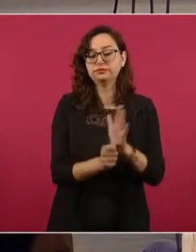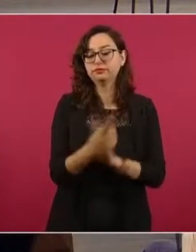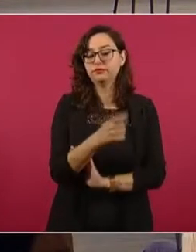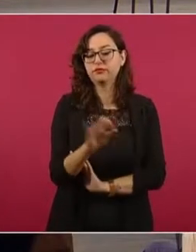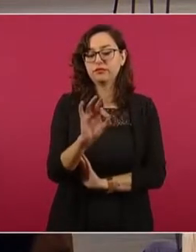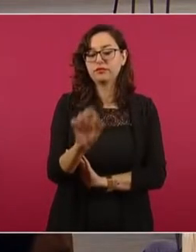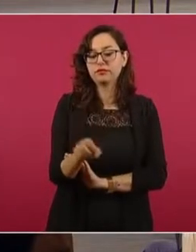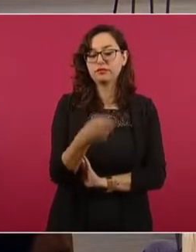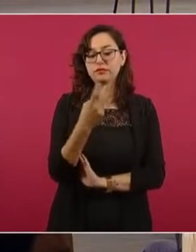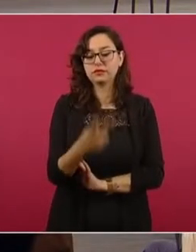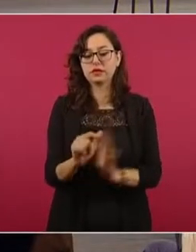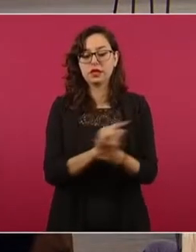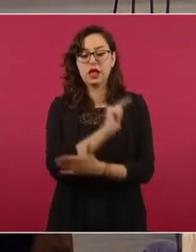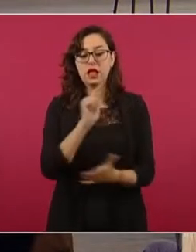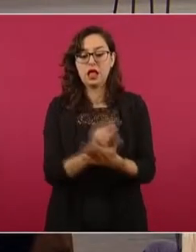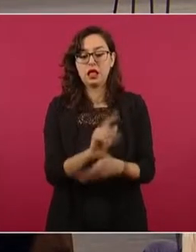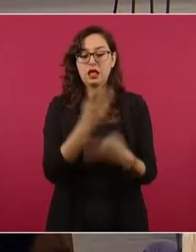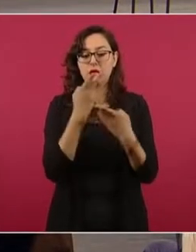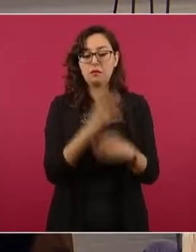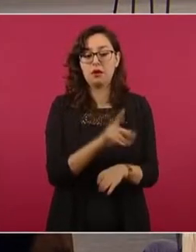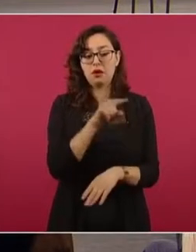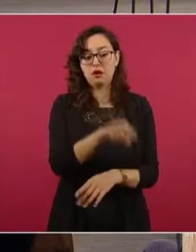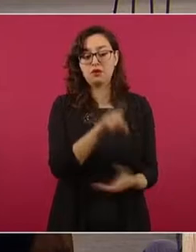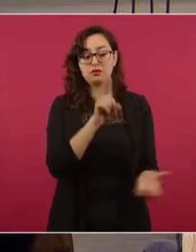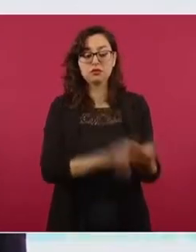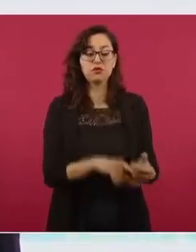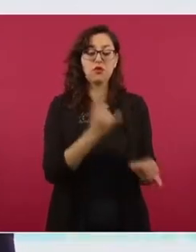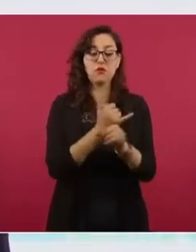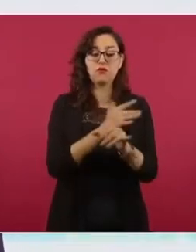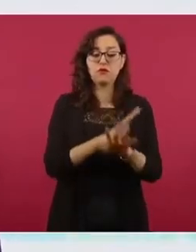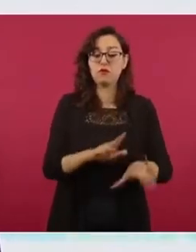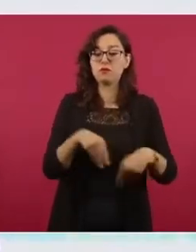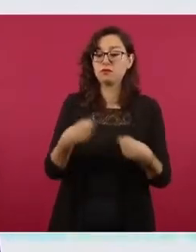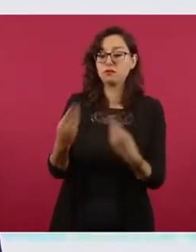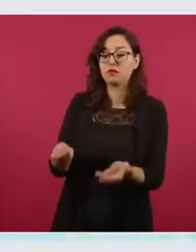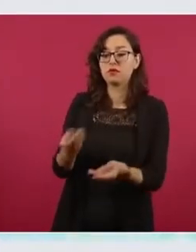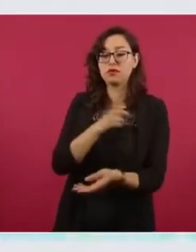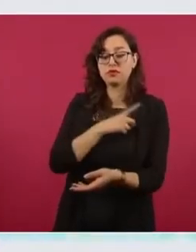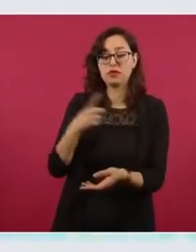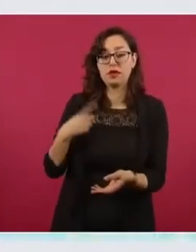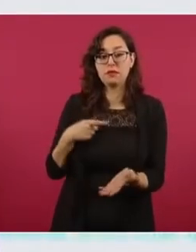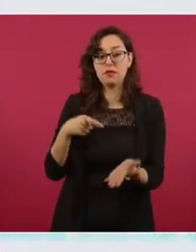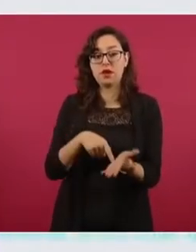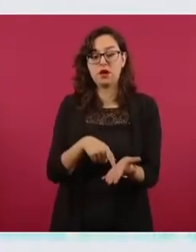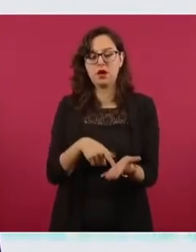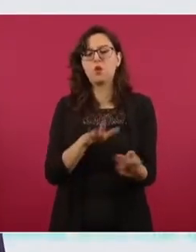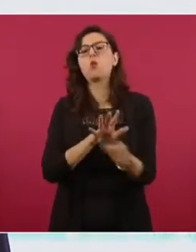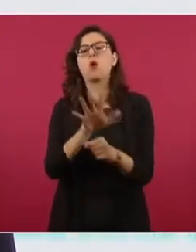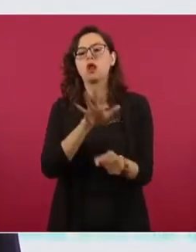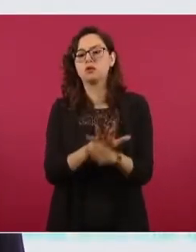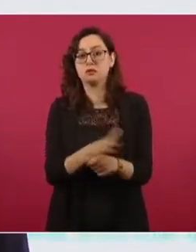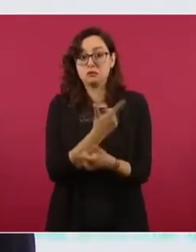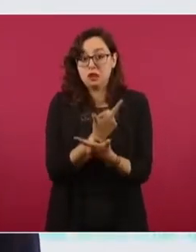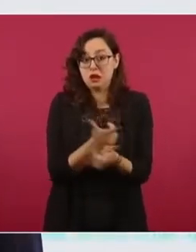Instituciones de Crédito que obliga a proporcionar información bancaria, no es arbitrario,